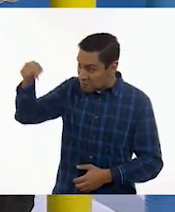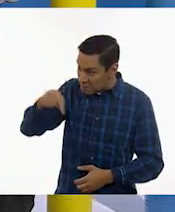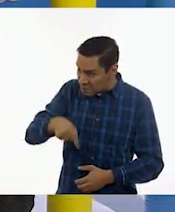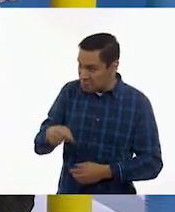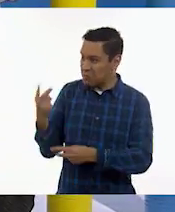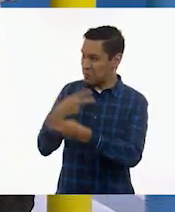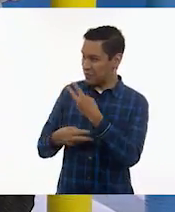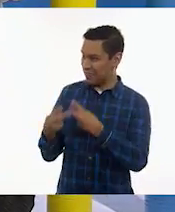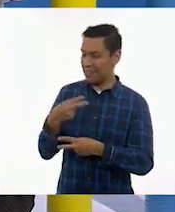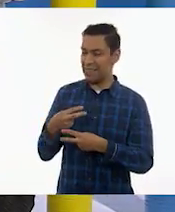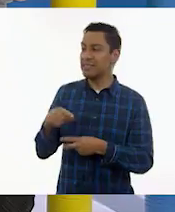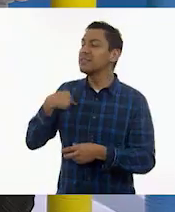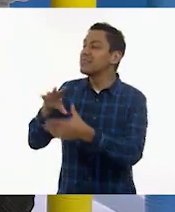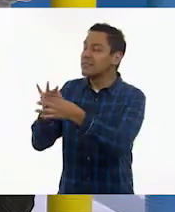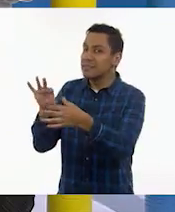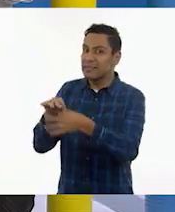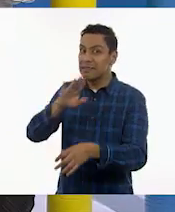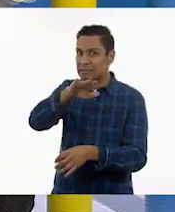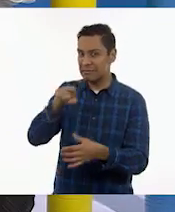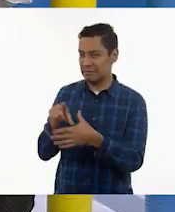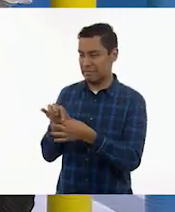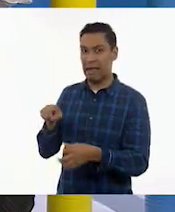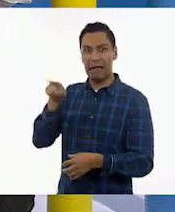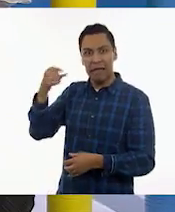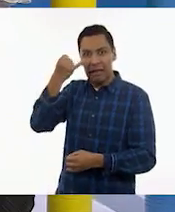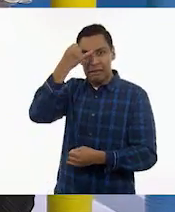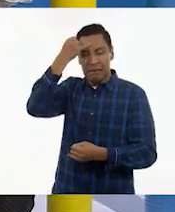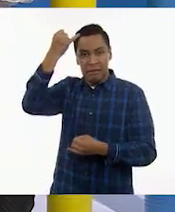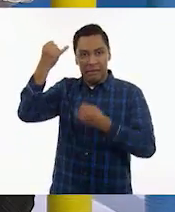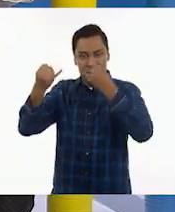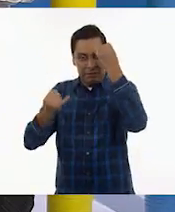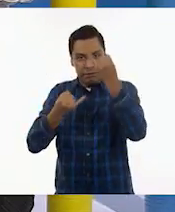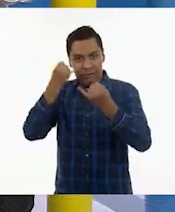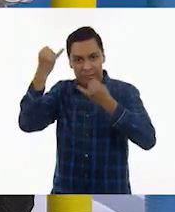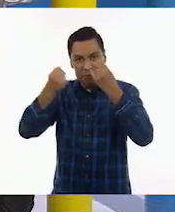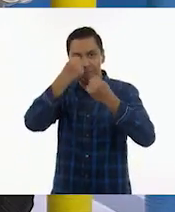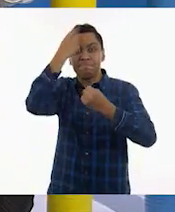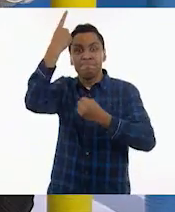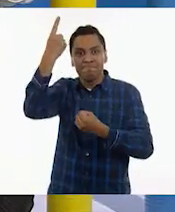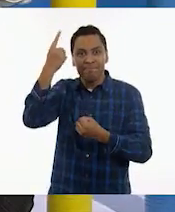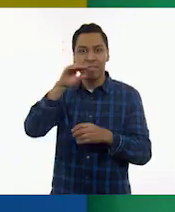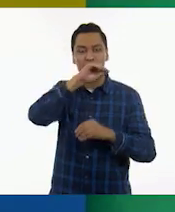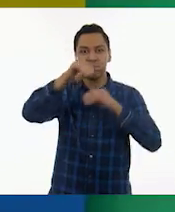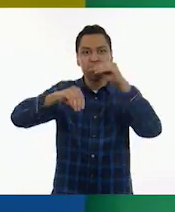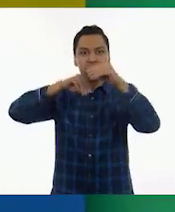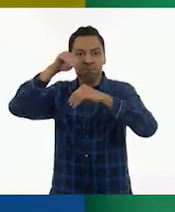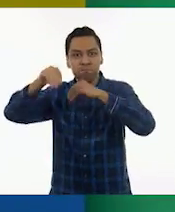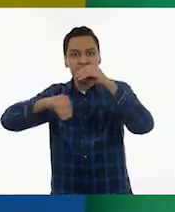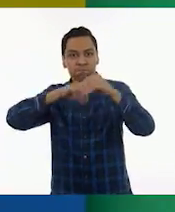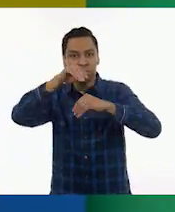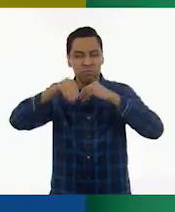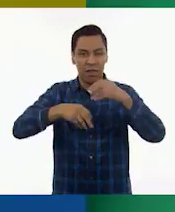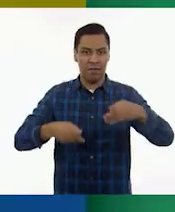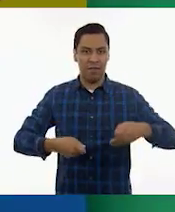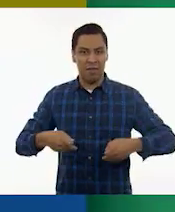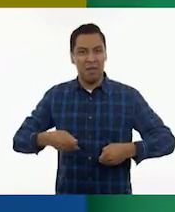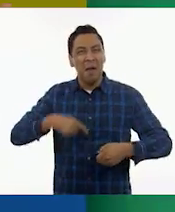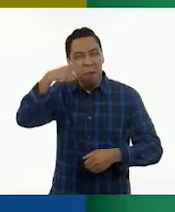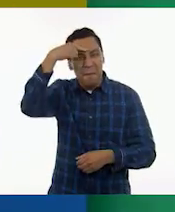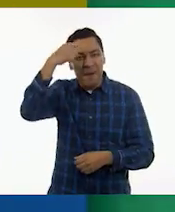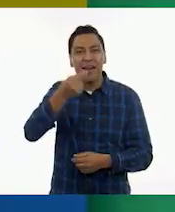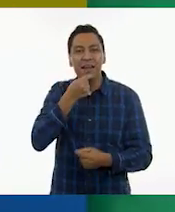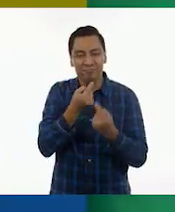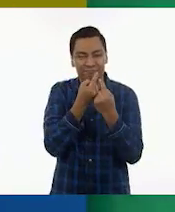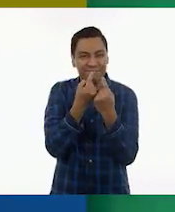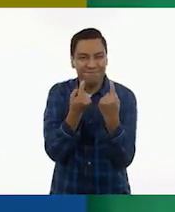quiero contar que Itzel es una creadora escénica que ha dedicado mucho de su vida al trabajo justamente con niños. Por eso